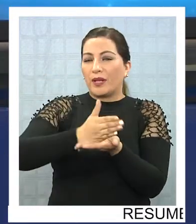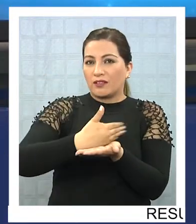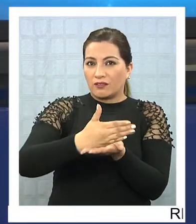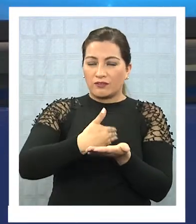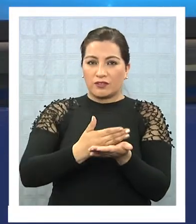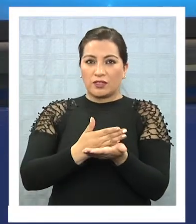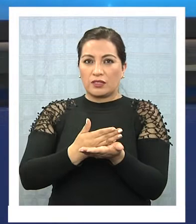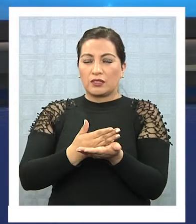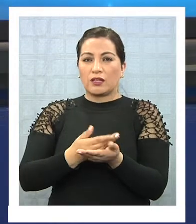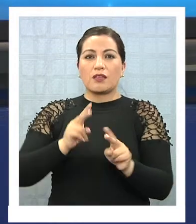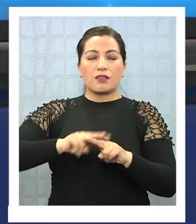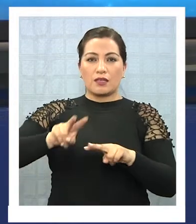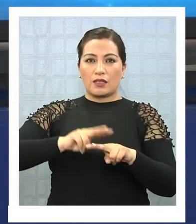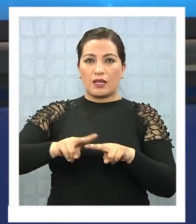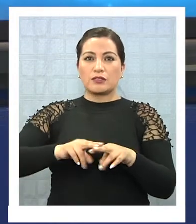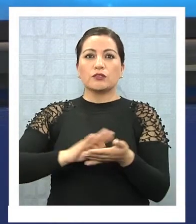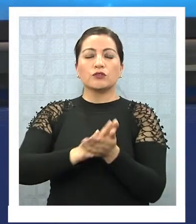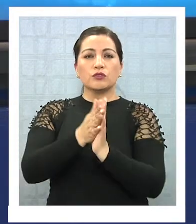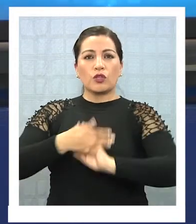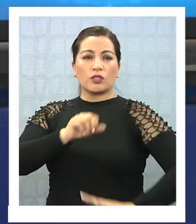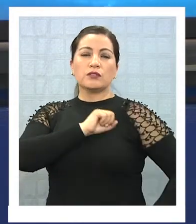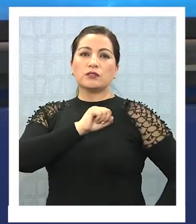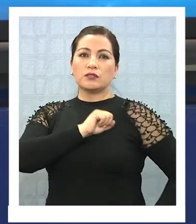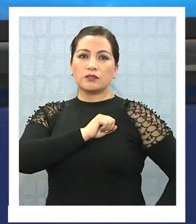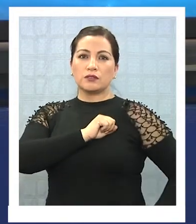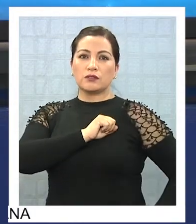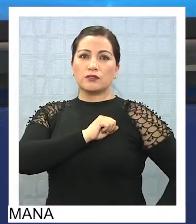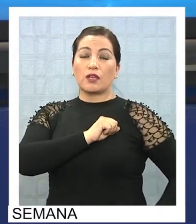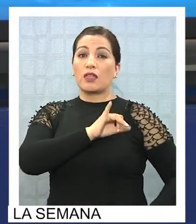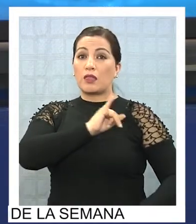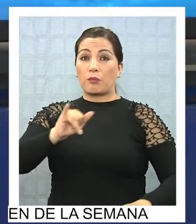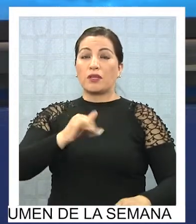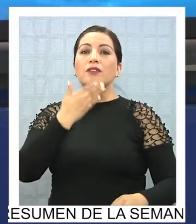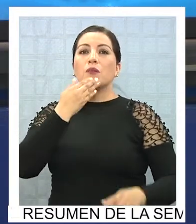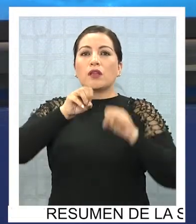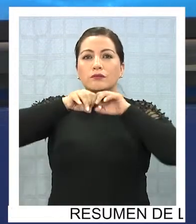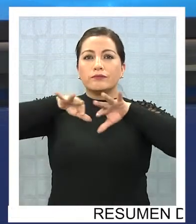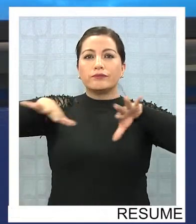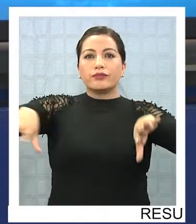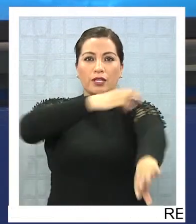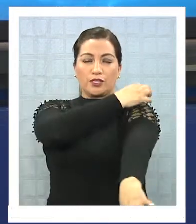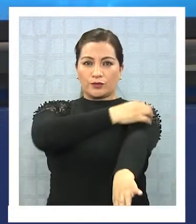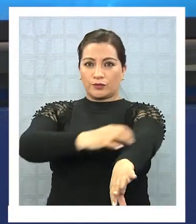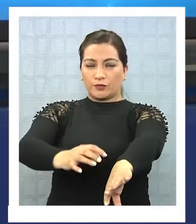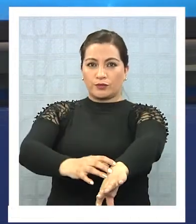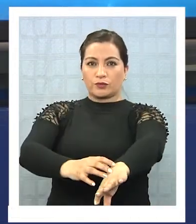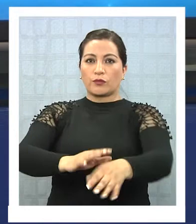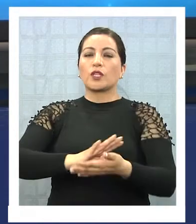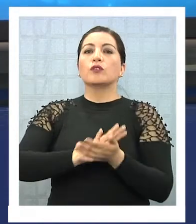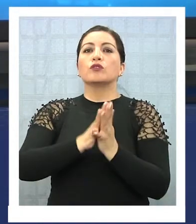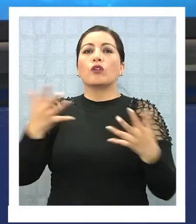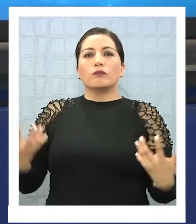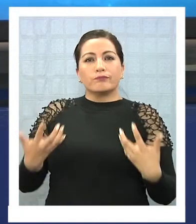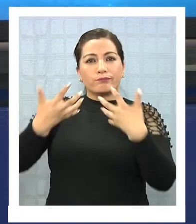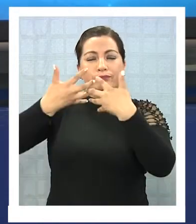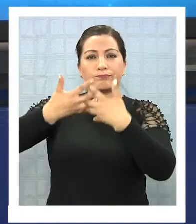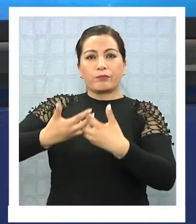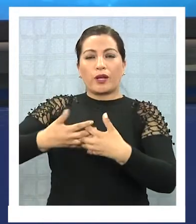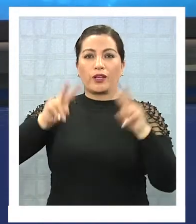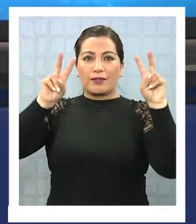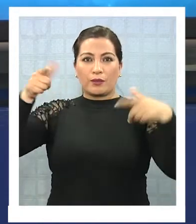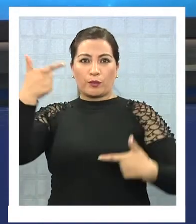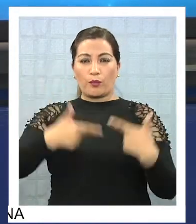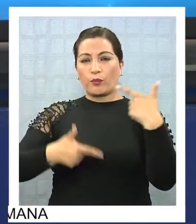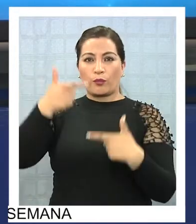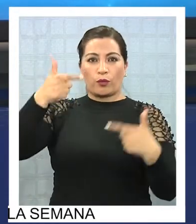refuerza su estructura central y se concentra hasta el nivel provincial. Una planificación que sea totalmente coherente desde la política,